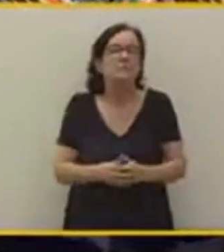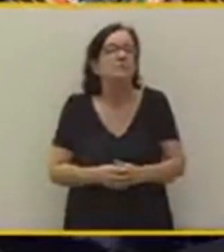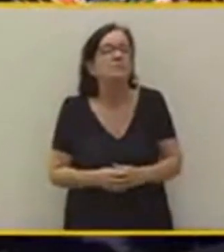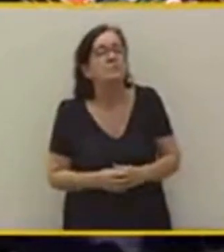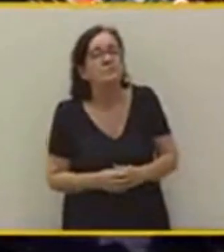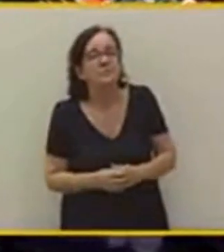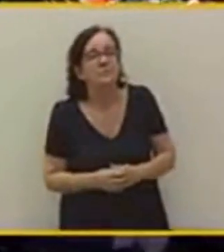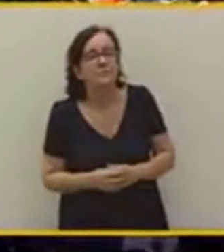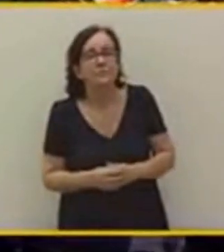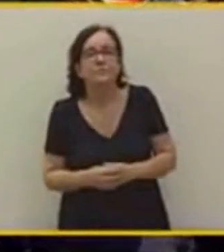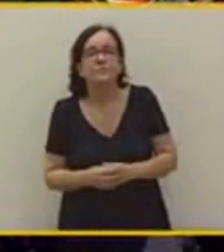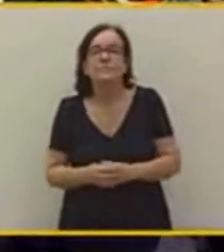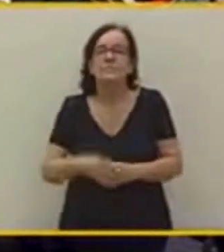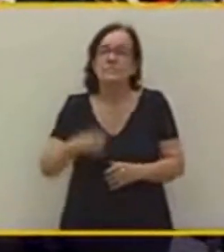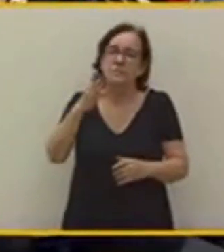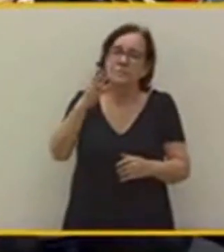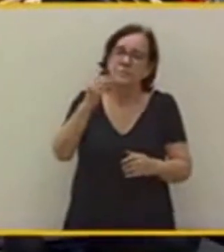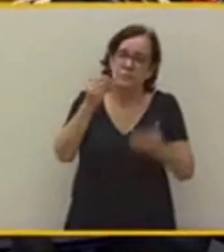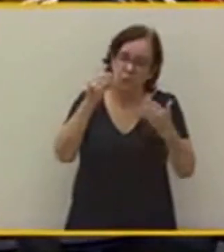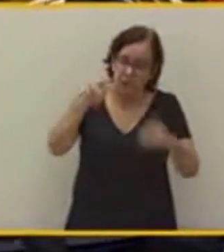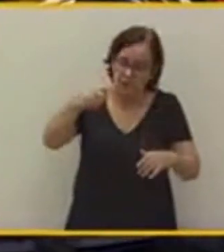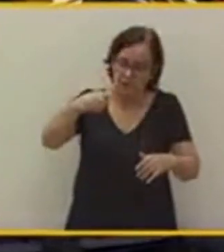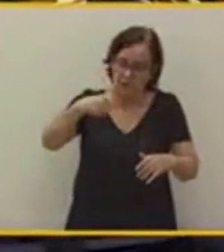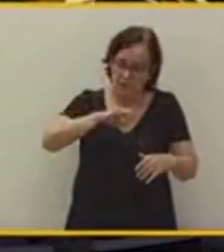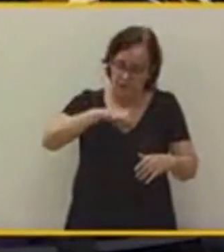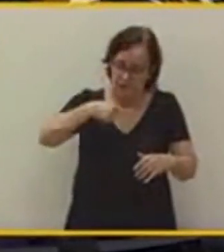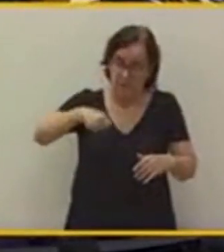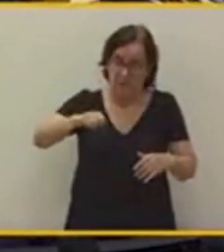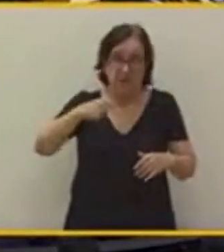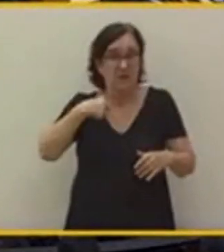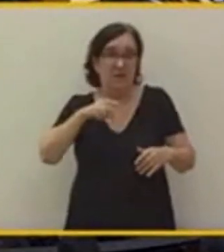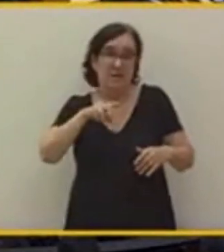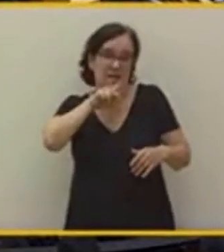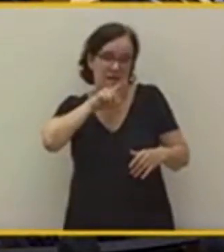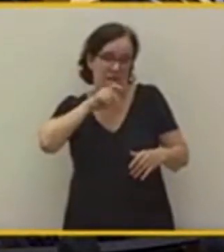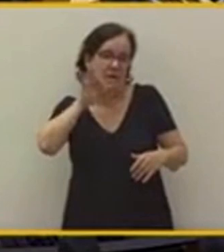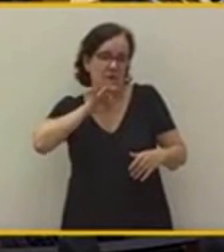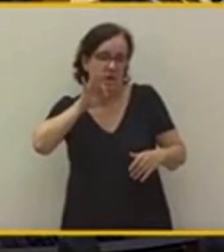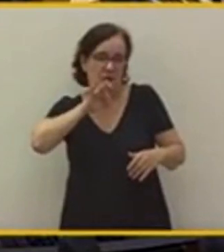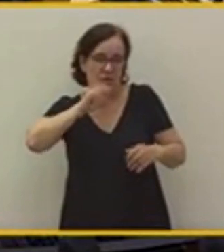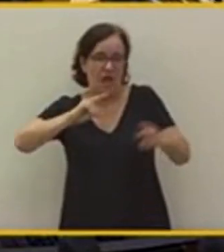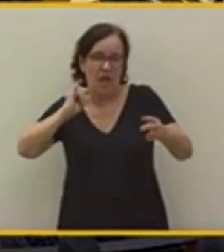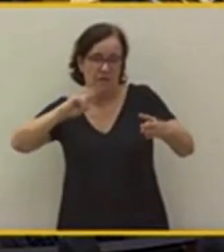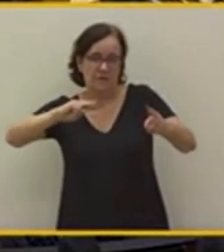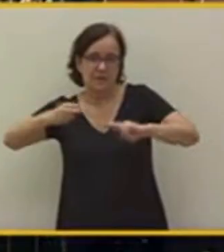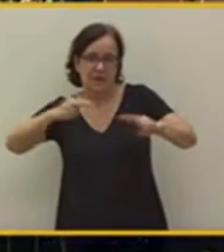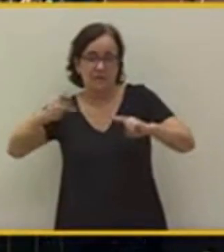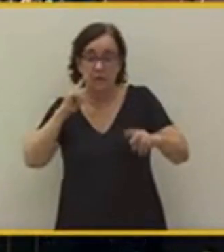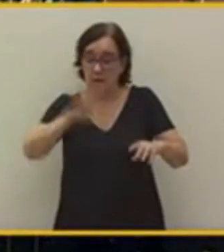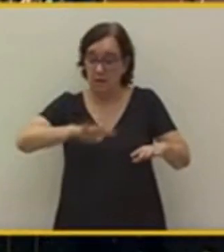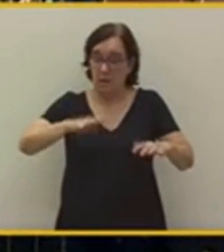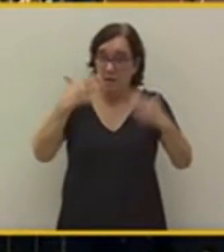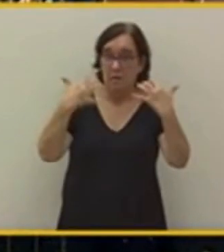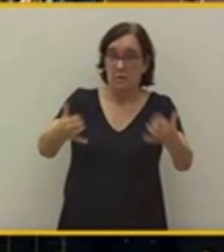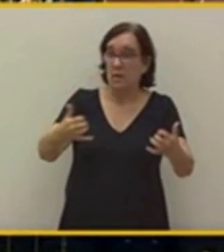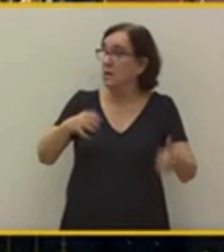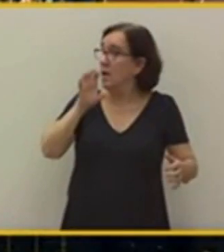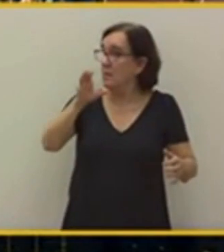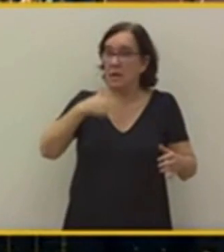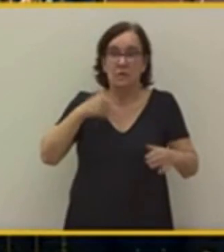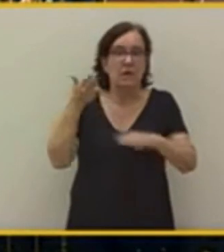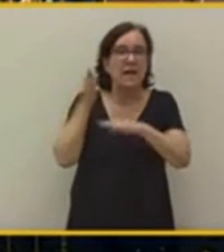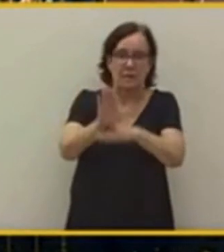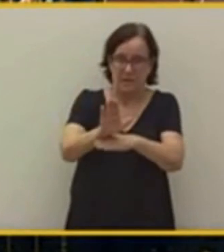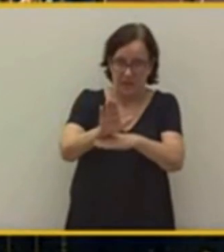presidenta. Decía hacer en definitiva que este Parlamento se parezca más al país que